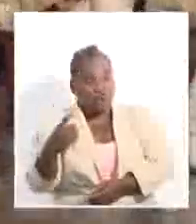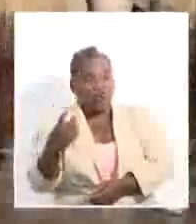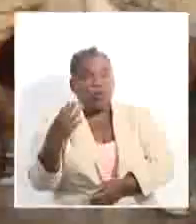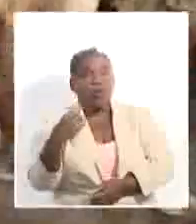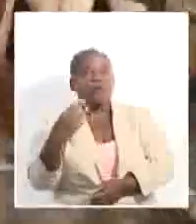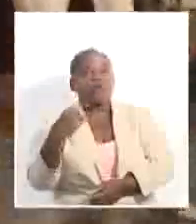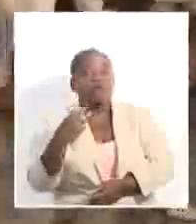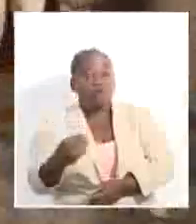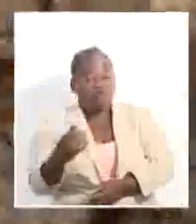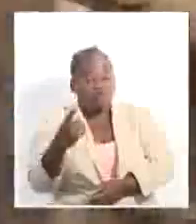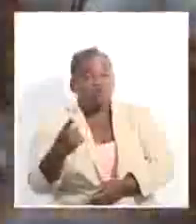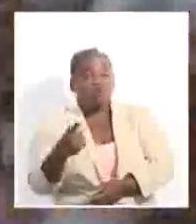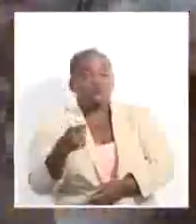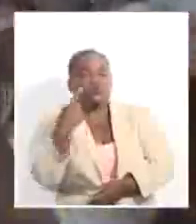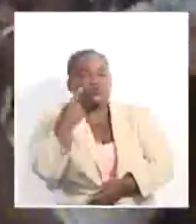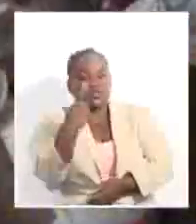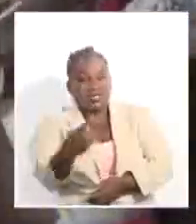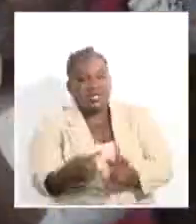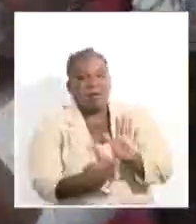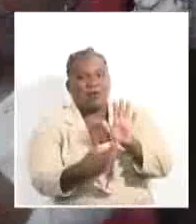invirtieron talentos.